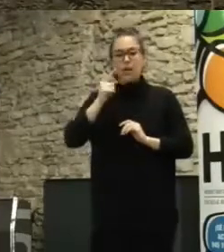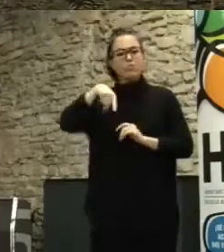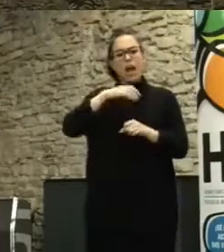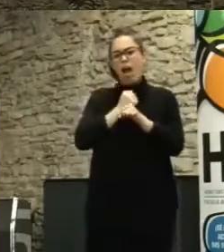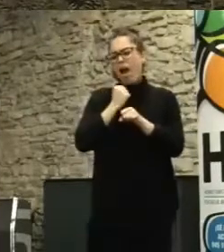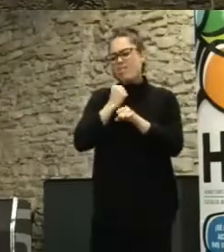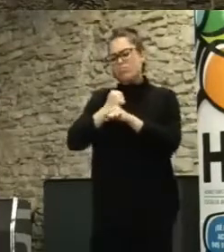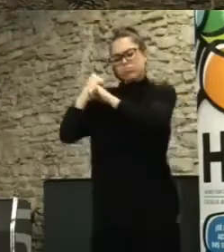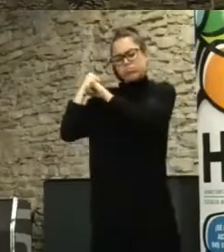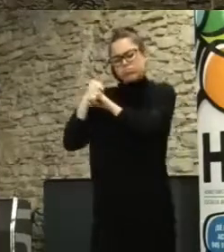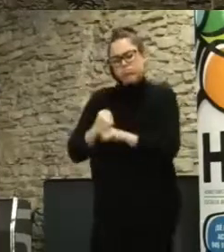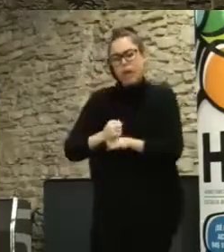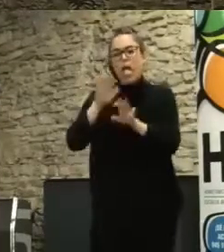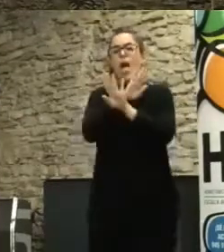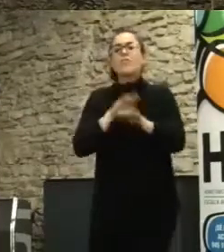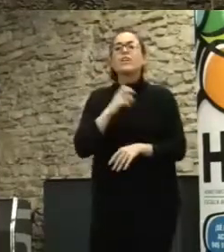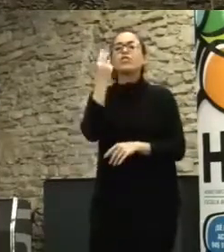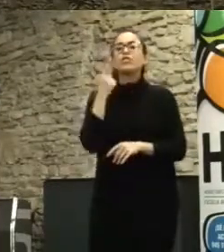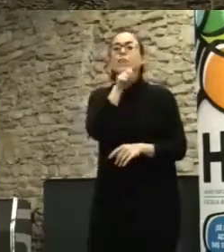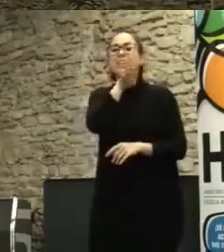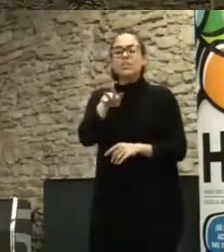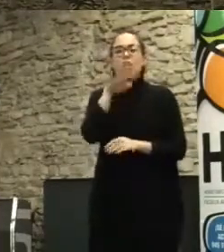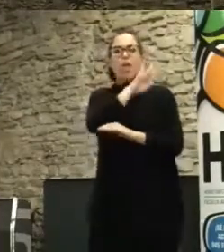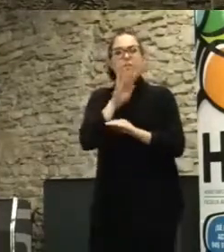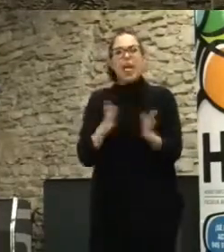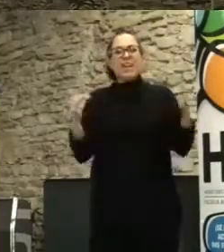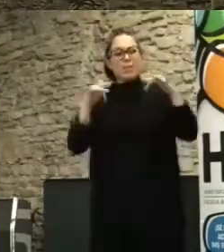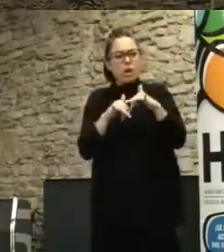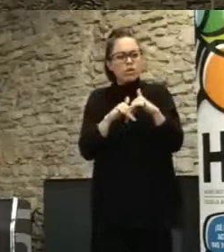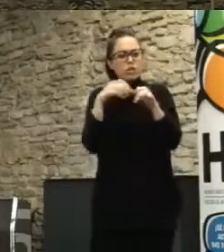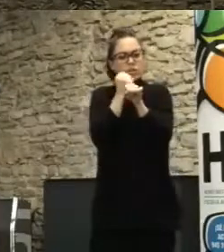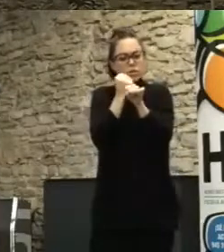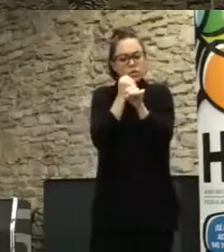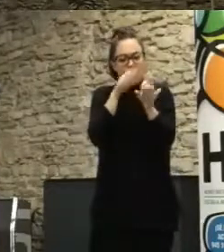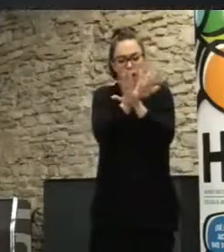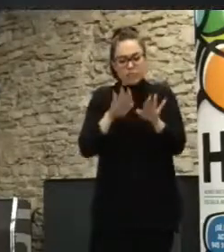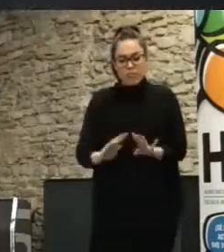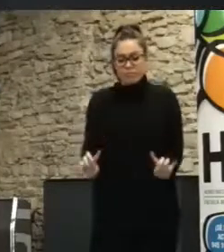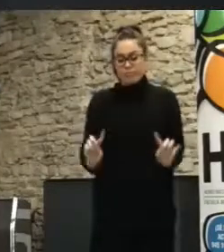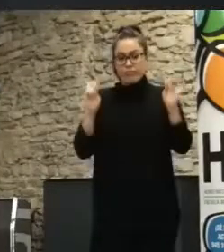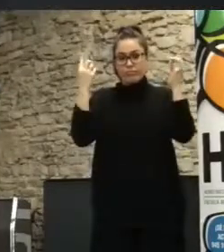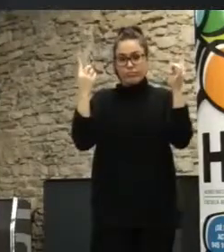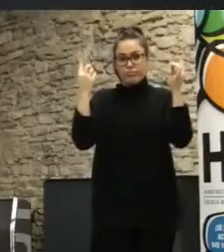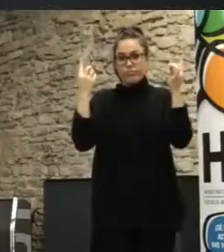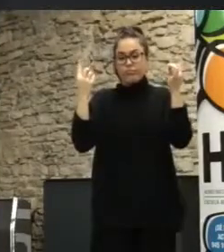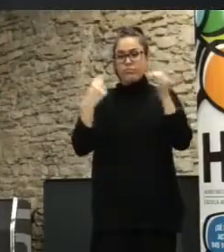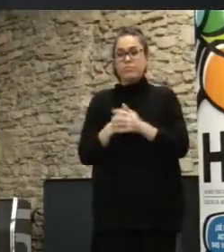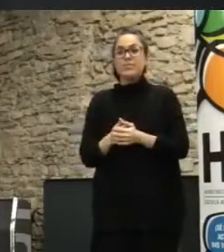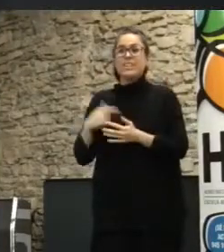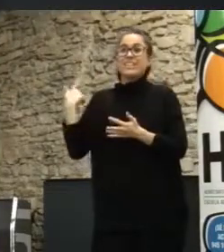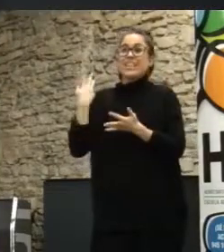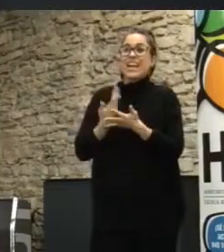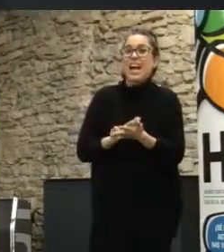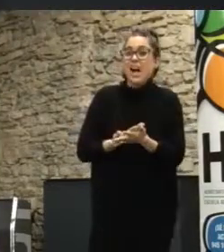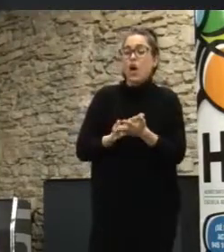aprobó en el año 2014, trabajando en wikis, en encuentros, y, bueno, fue un proceso histórico, hasta entonces solo Holanda tenía, defendía